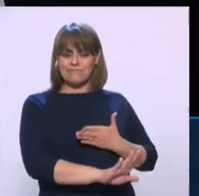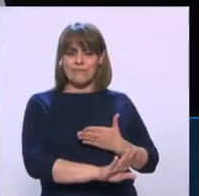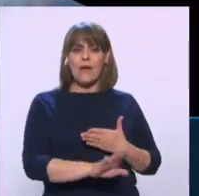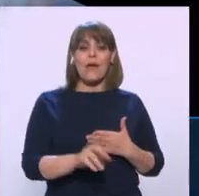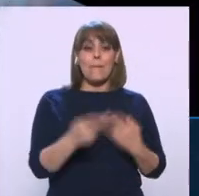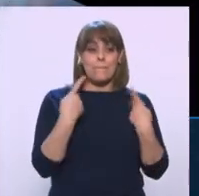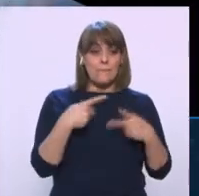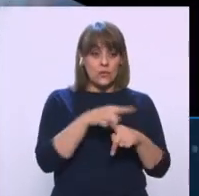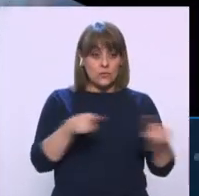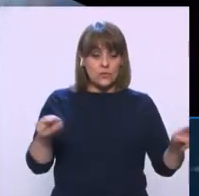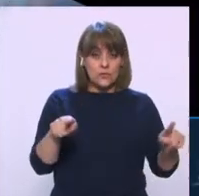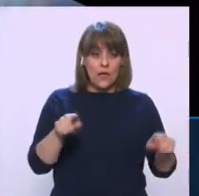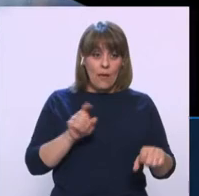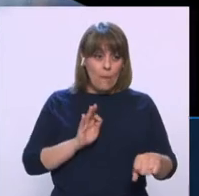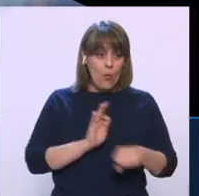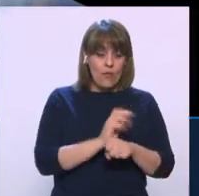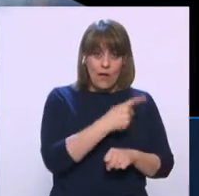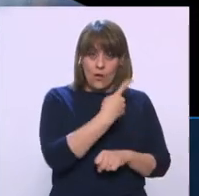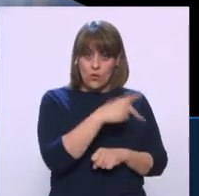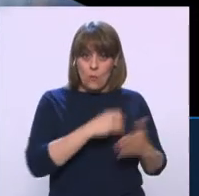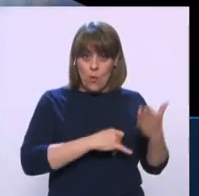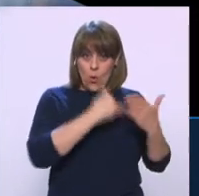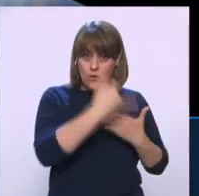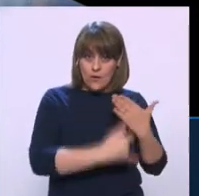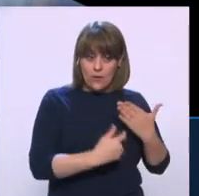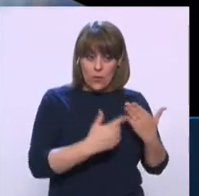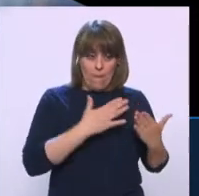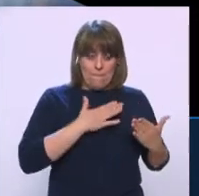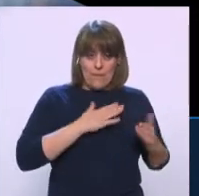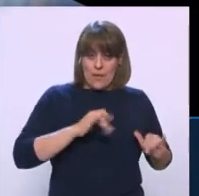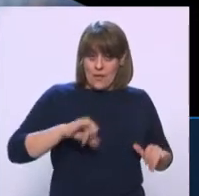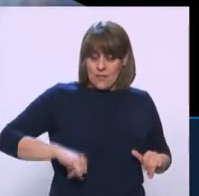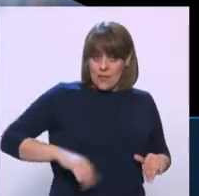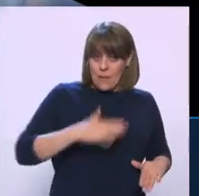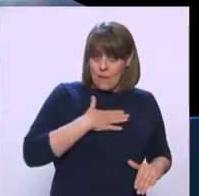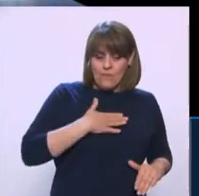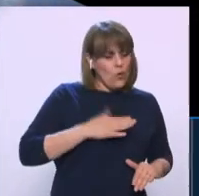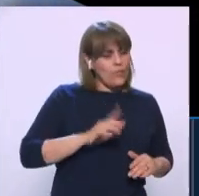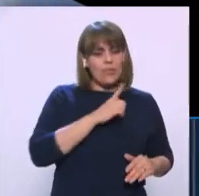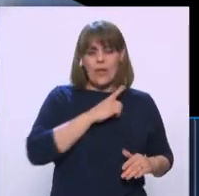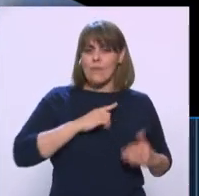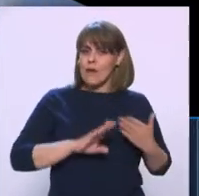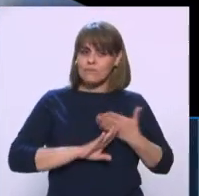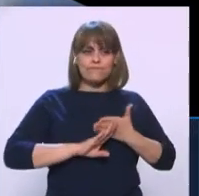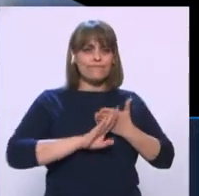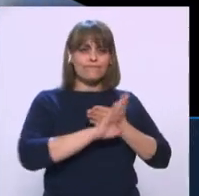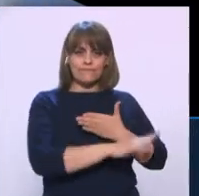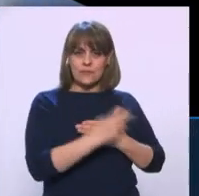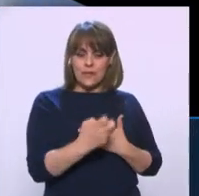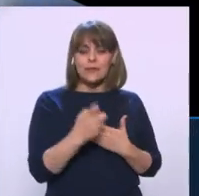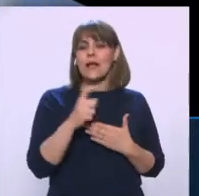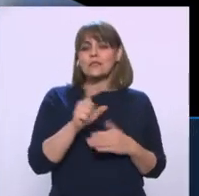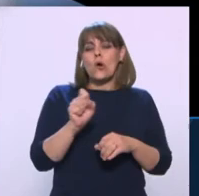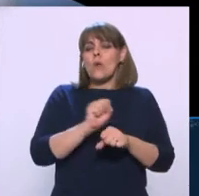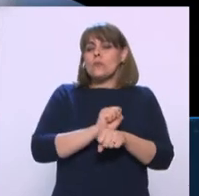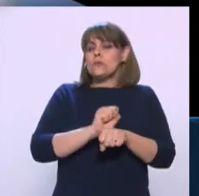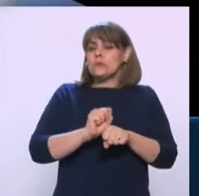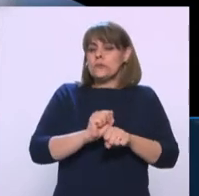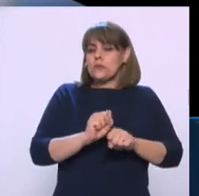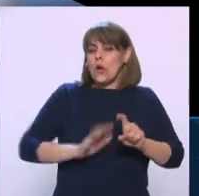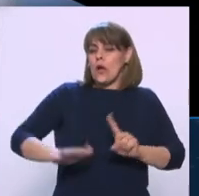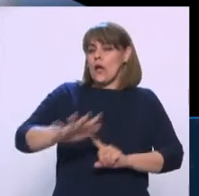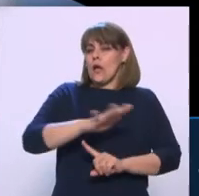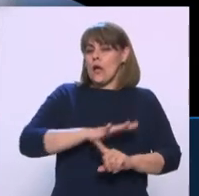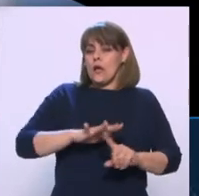proyecto de partido político En contra de los intereses personales Eso fue Grandes rasgos Azul, Juan Lo que ocurrió esta tarde